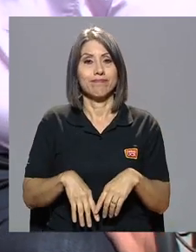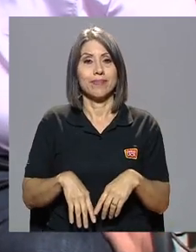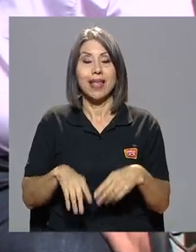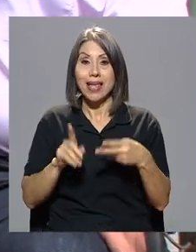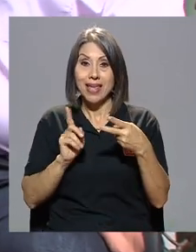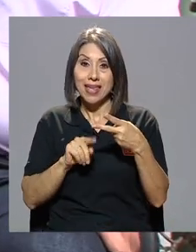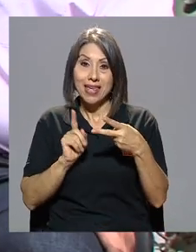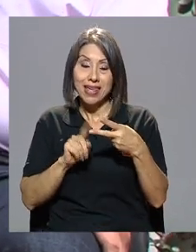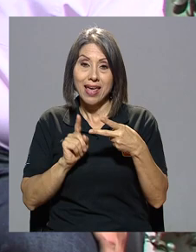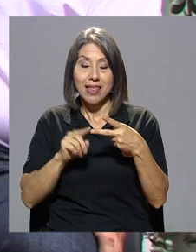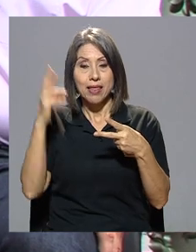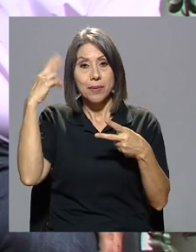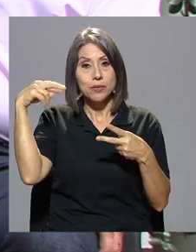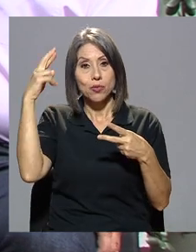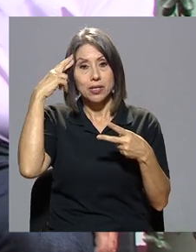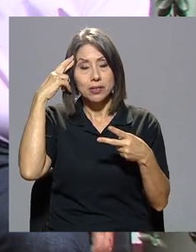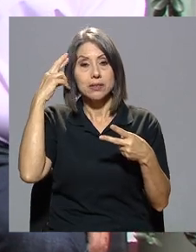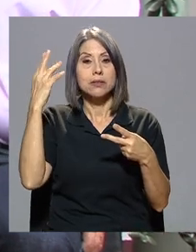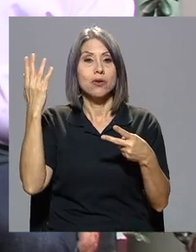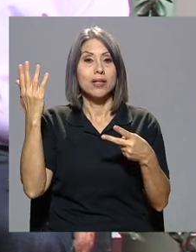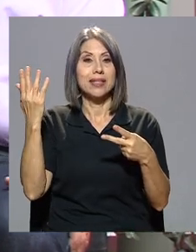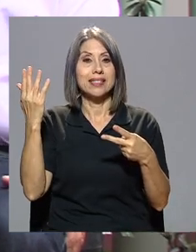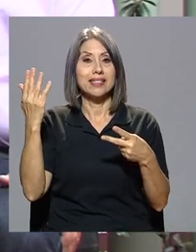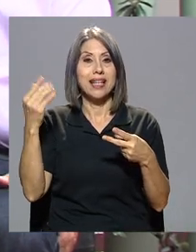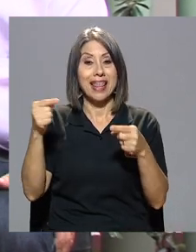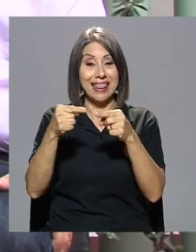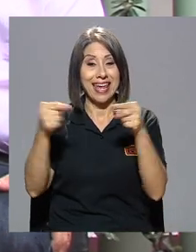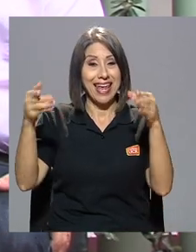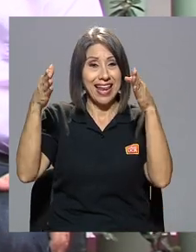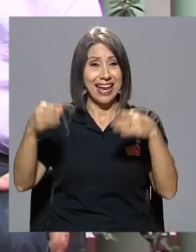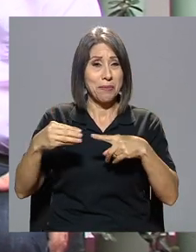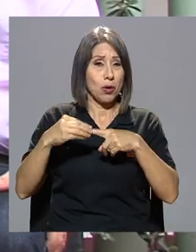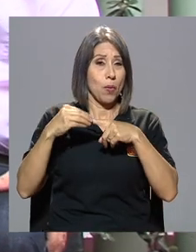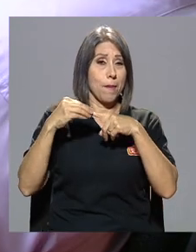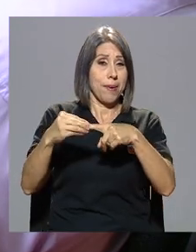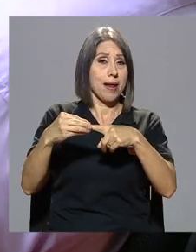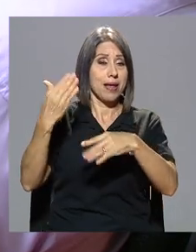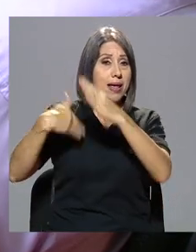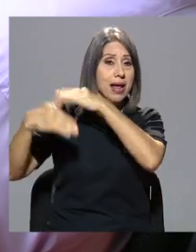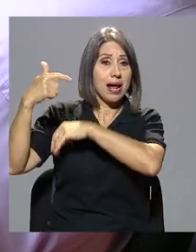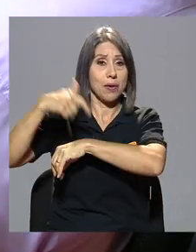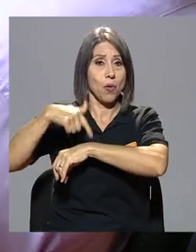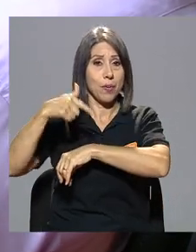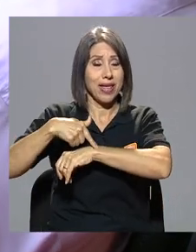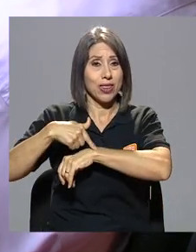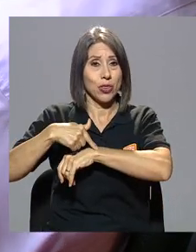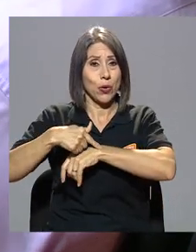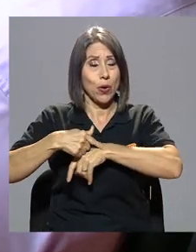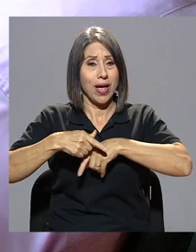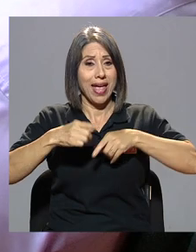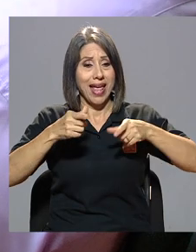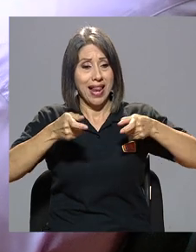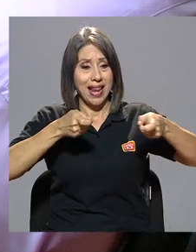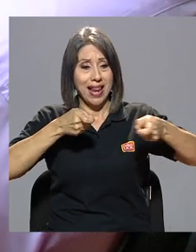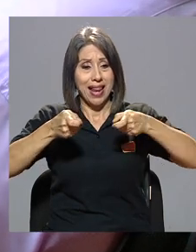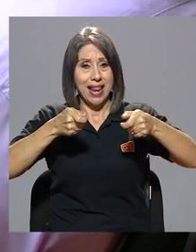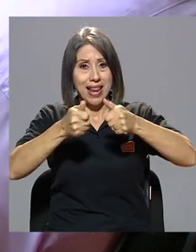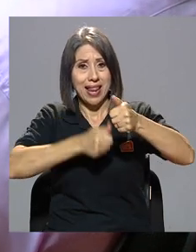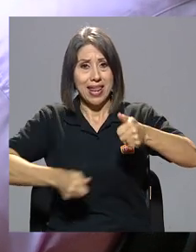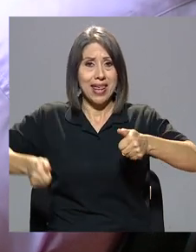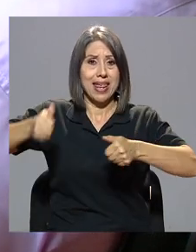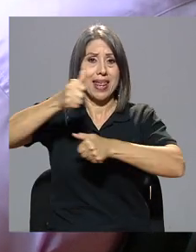y además por razones de que el enemigo fundamental en ese momento que el imperialismo